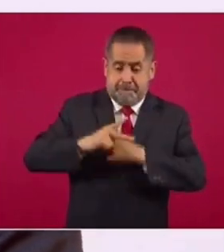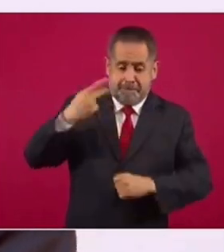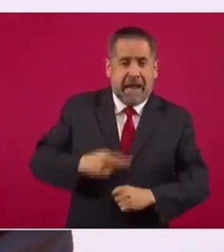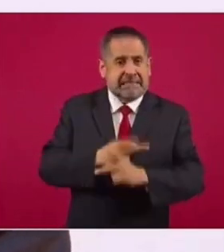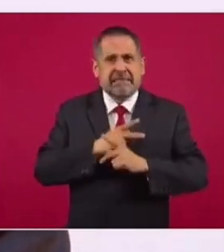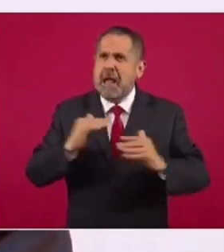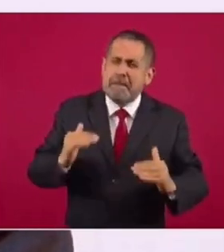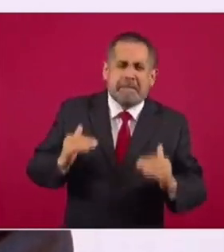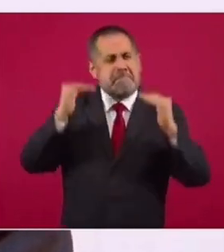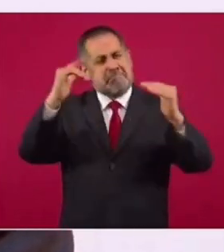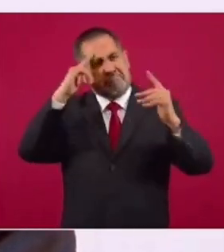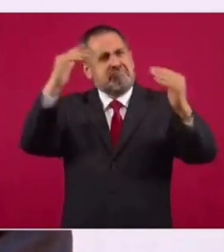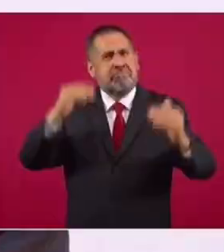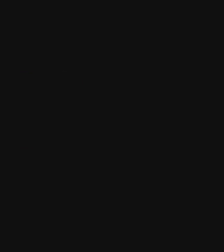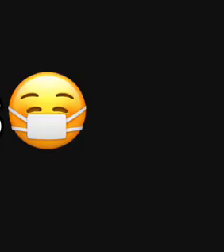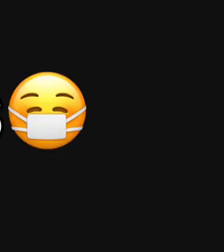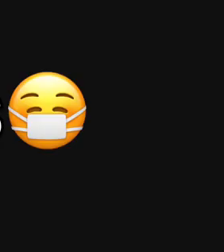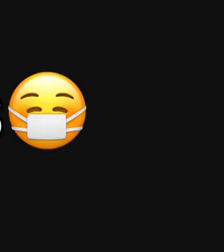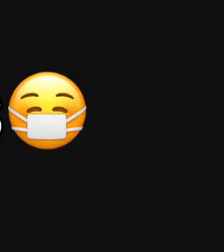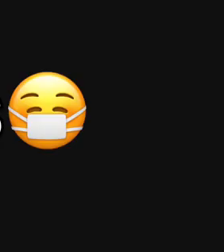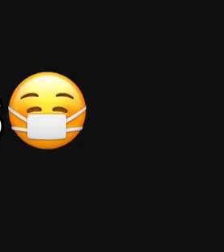y haciendo historia.